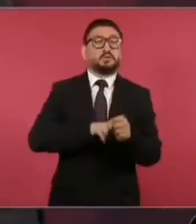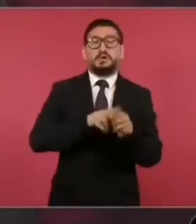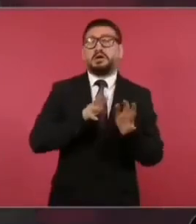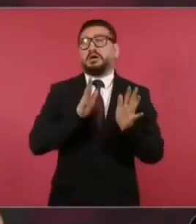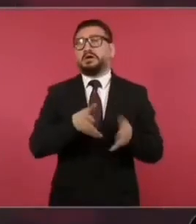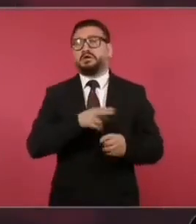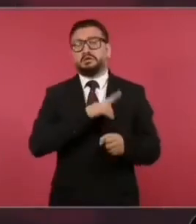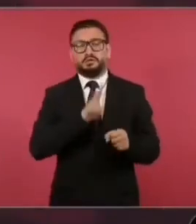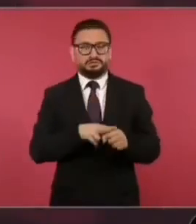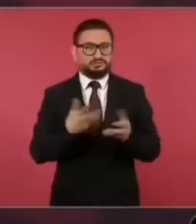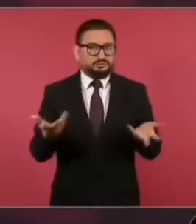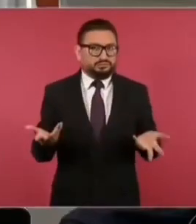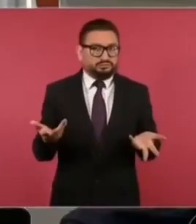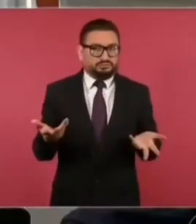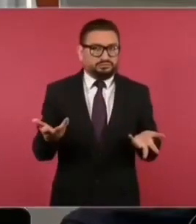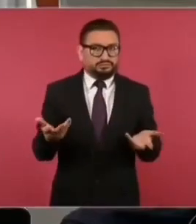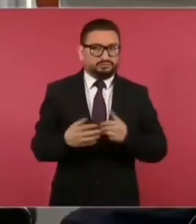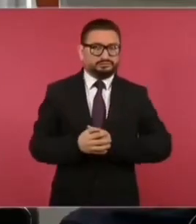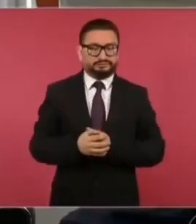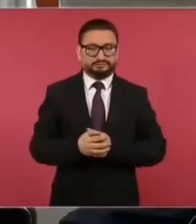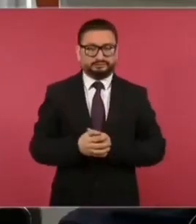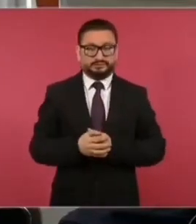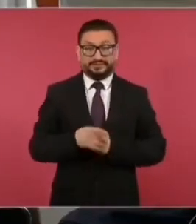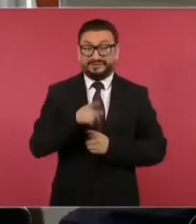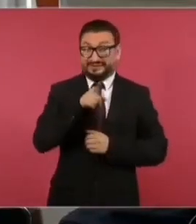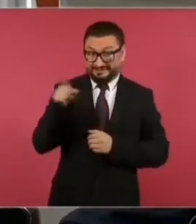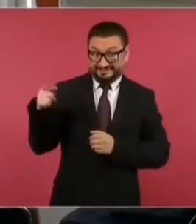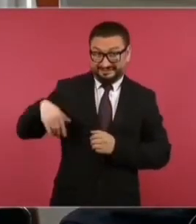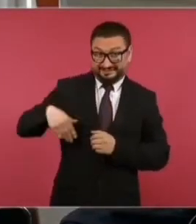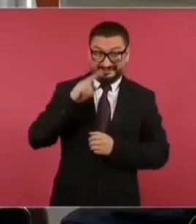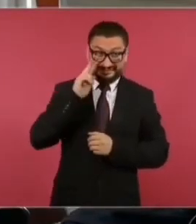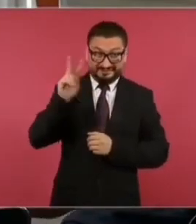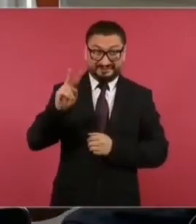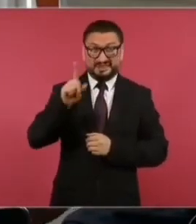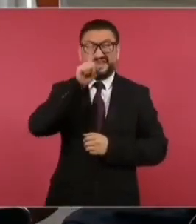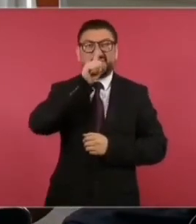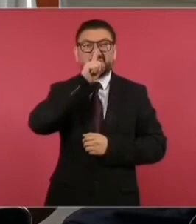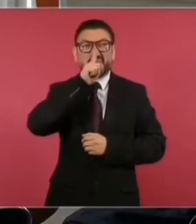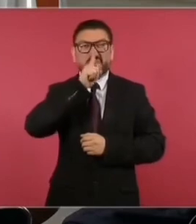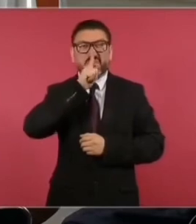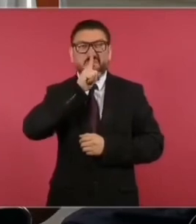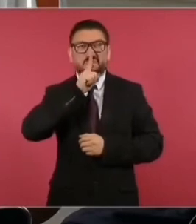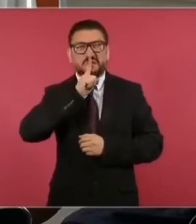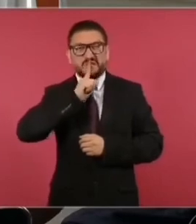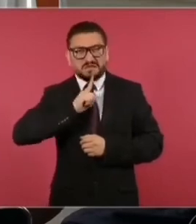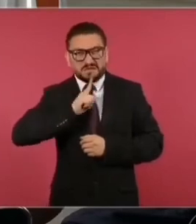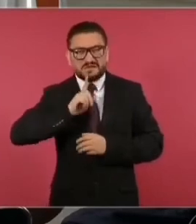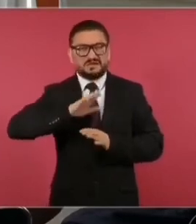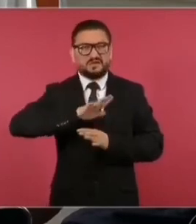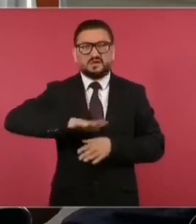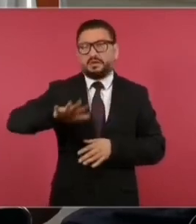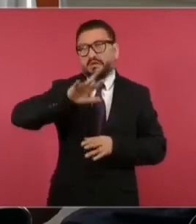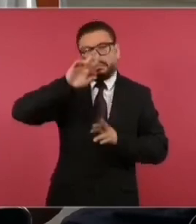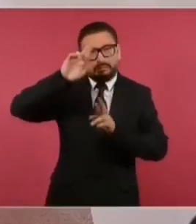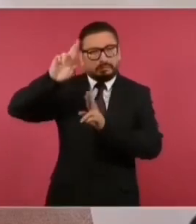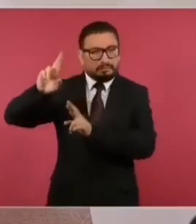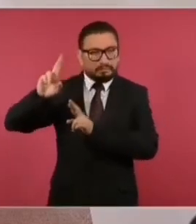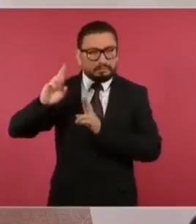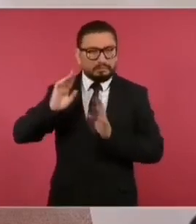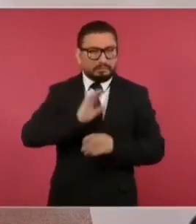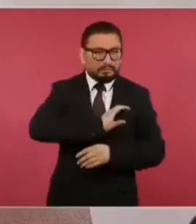Estos mentirosos con todo respeto y afecto a